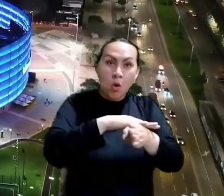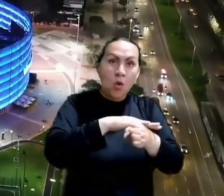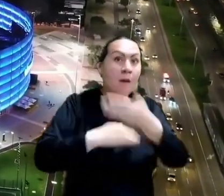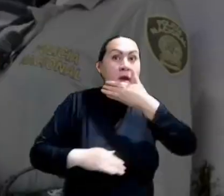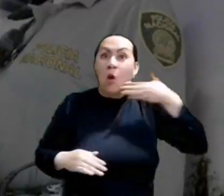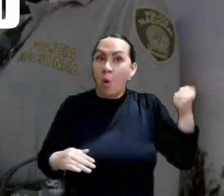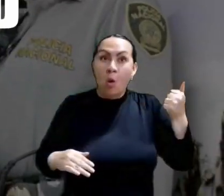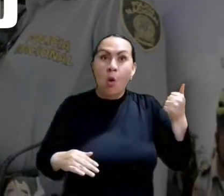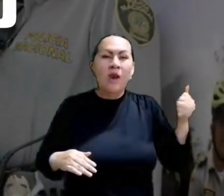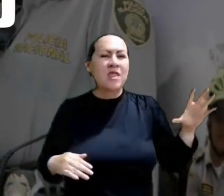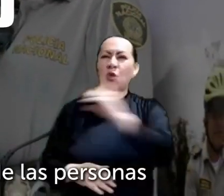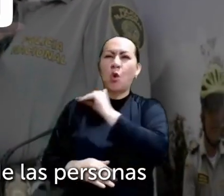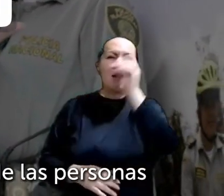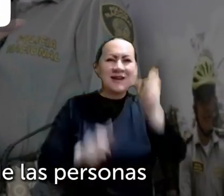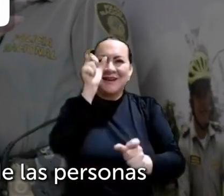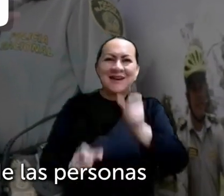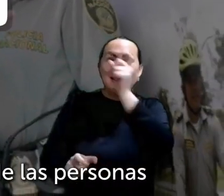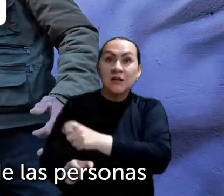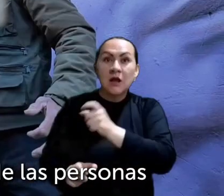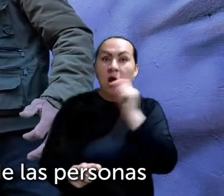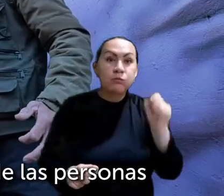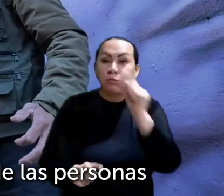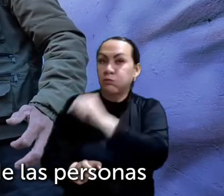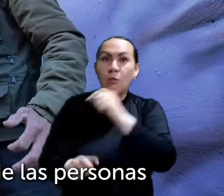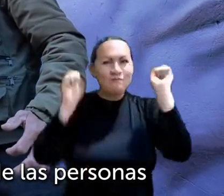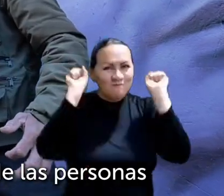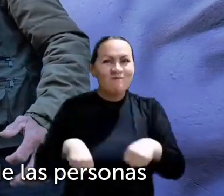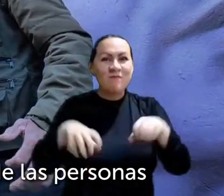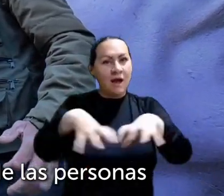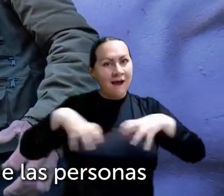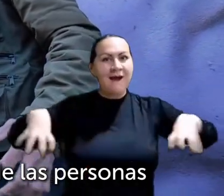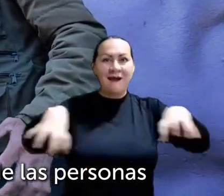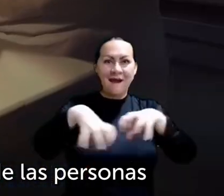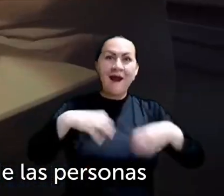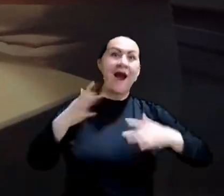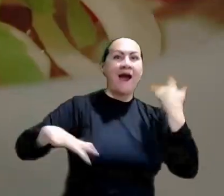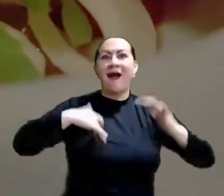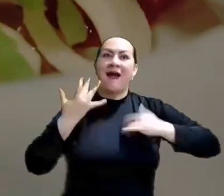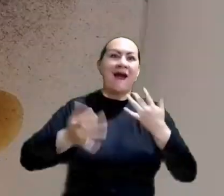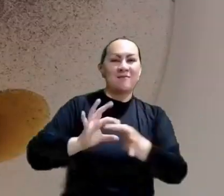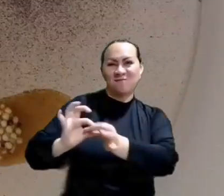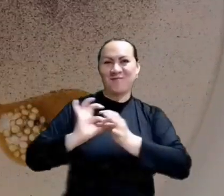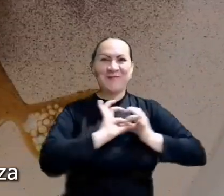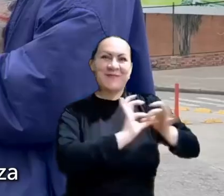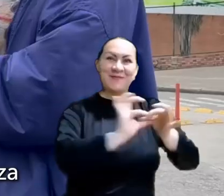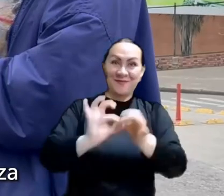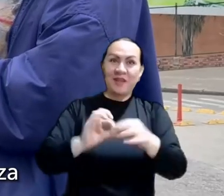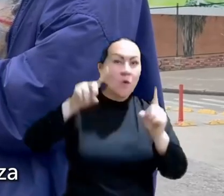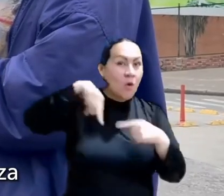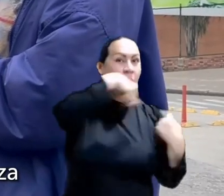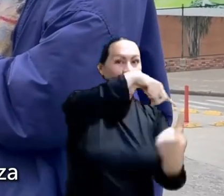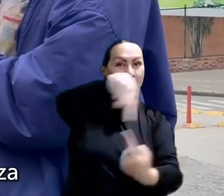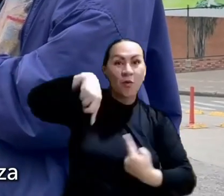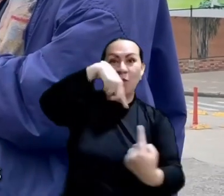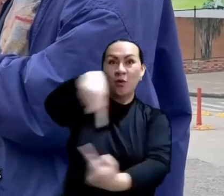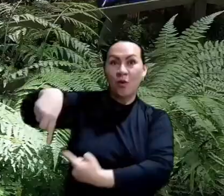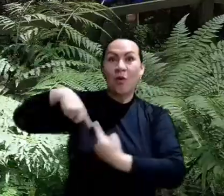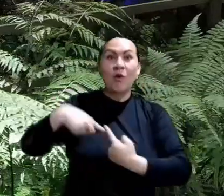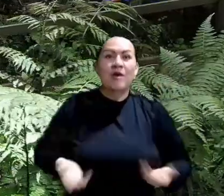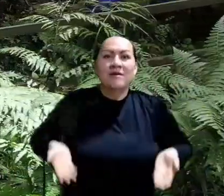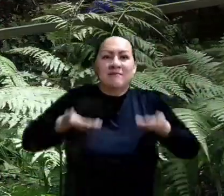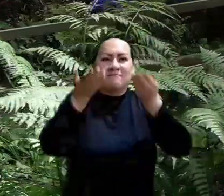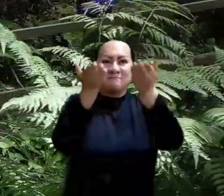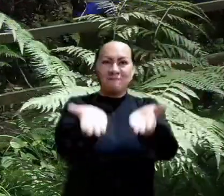calidad. Es segura, al mejorar las existencias y vivencias de las personas en el destino. Y a través de la gobernanza,